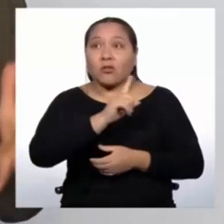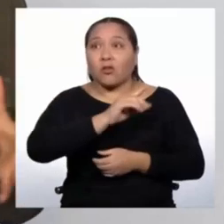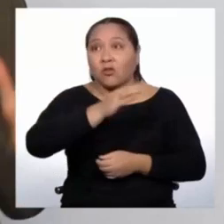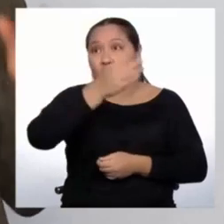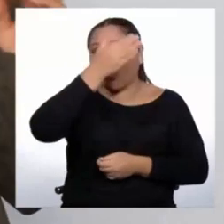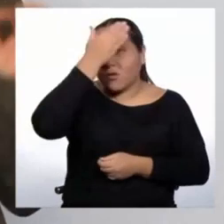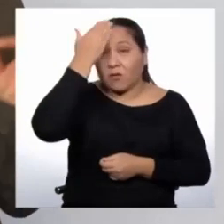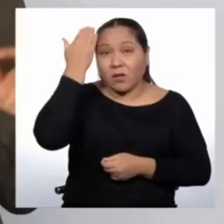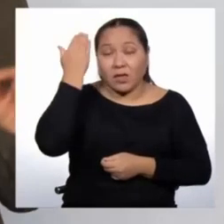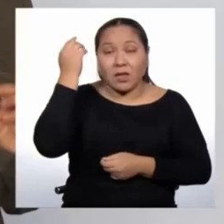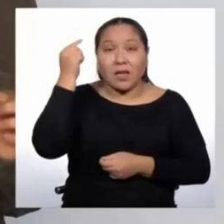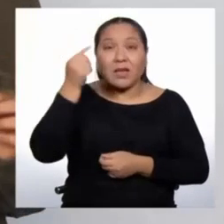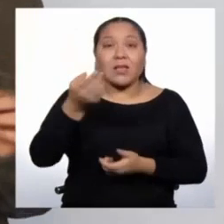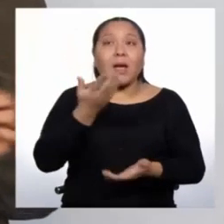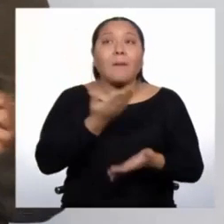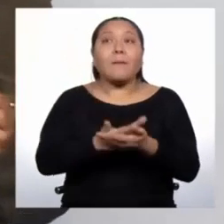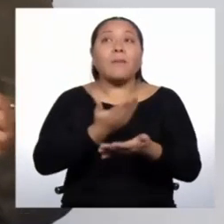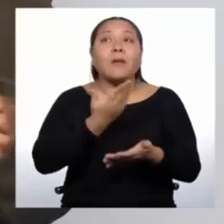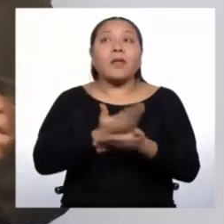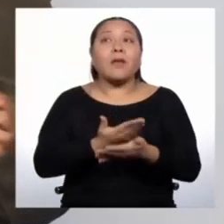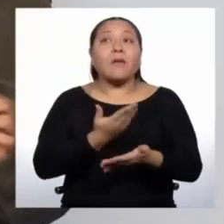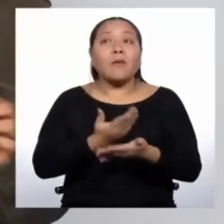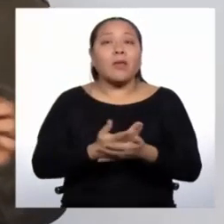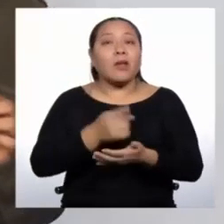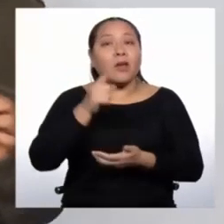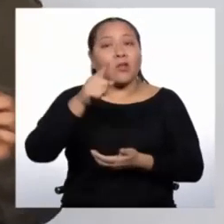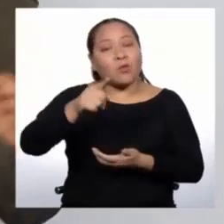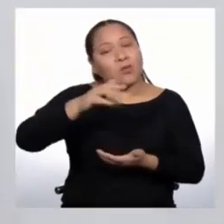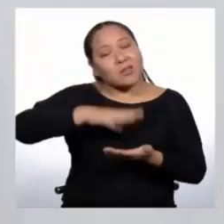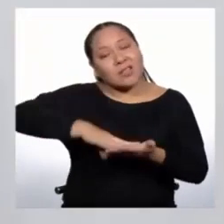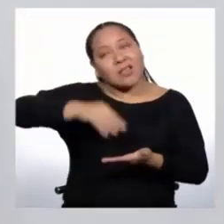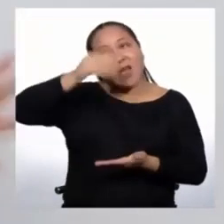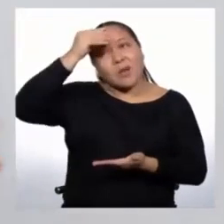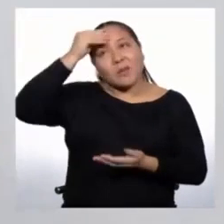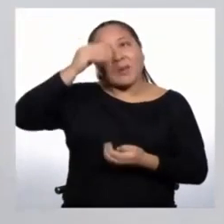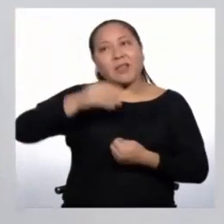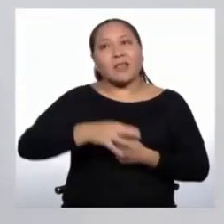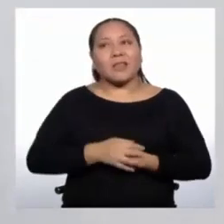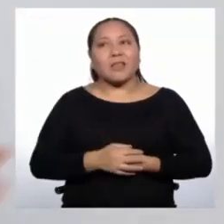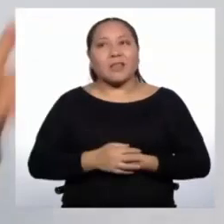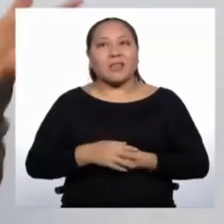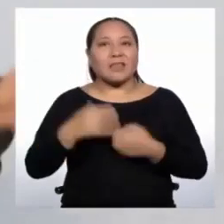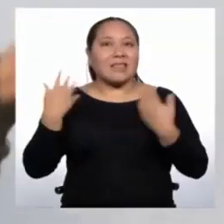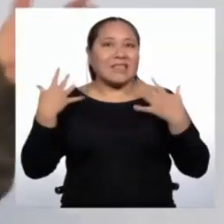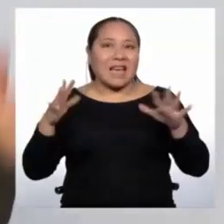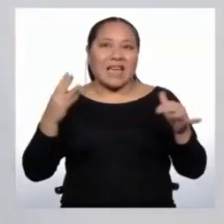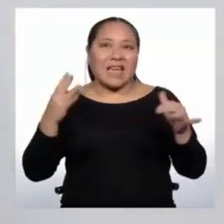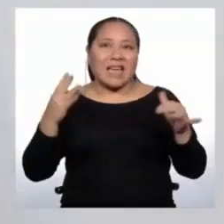olvides que es la evidencia de tus aprendizajes. Esto ha sido todo por hoy.